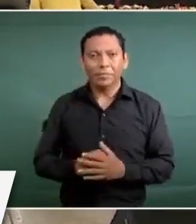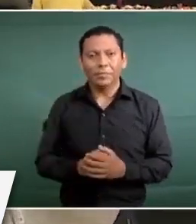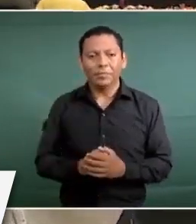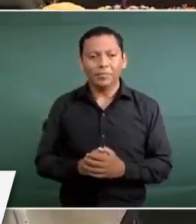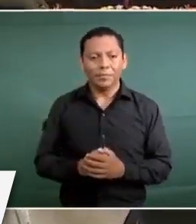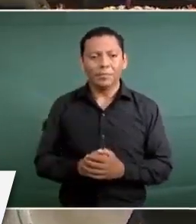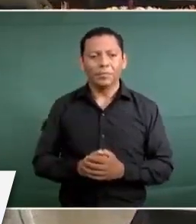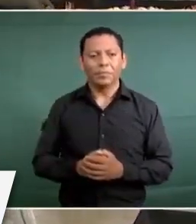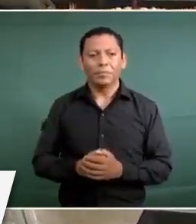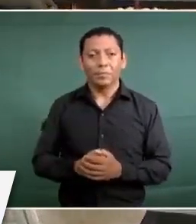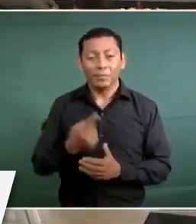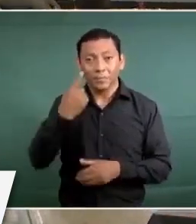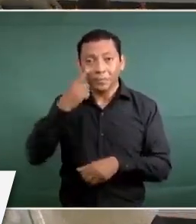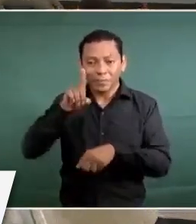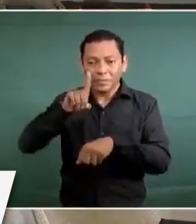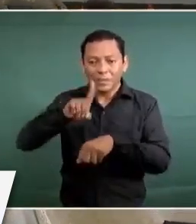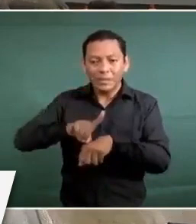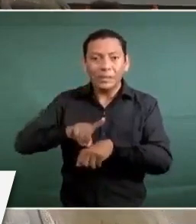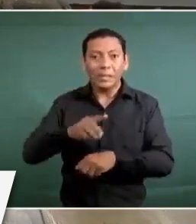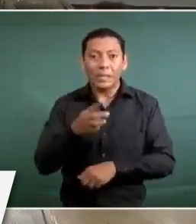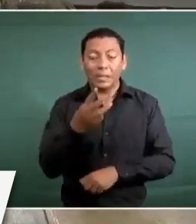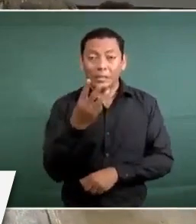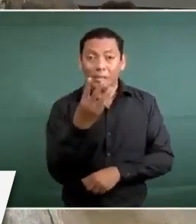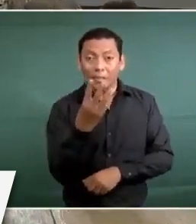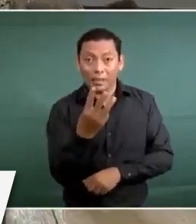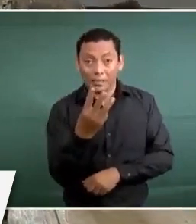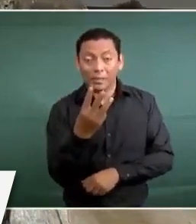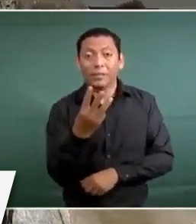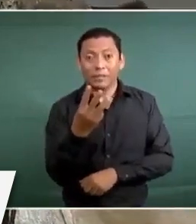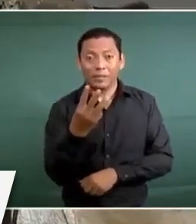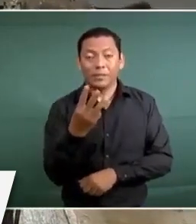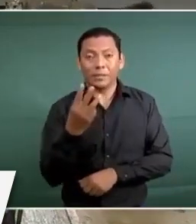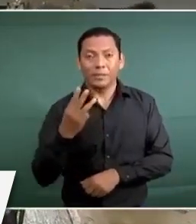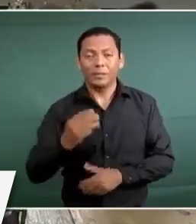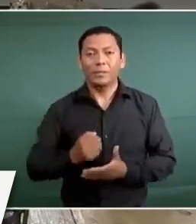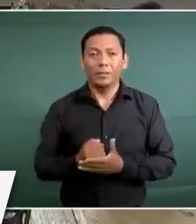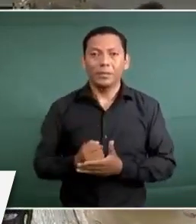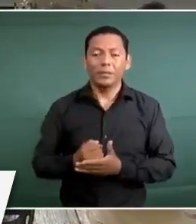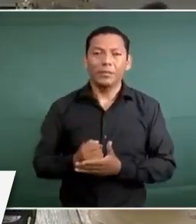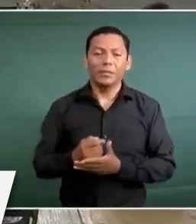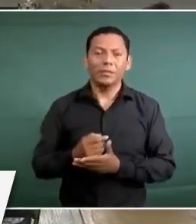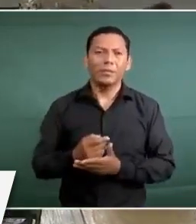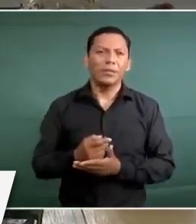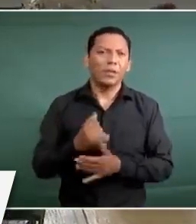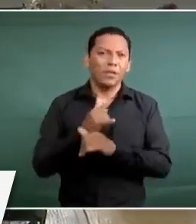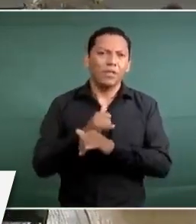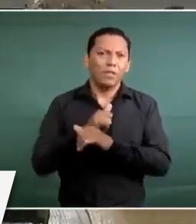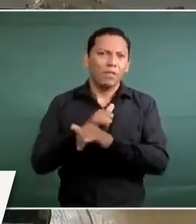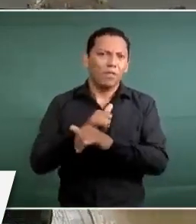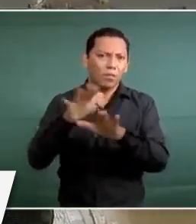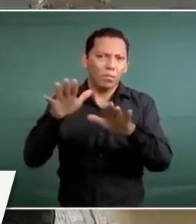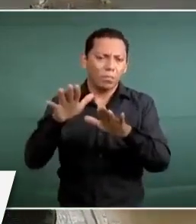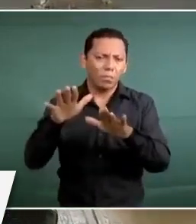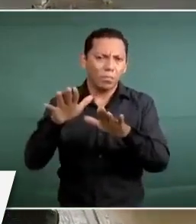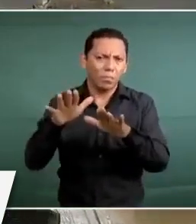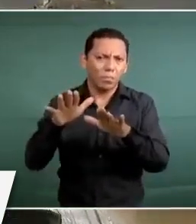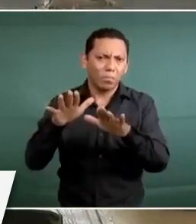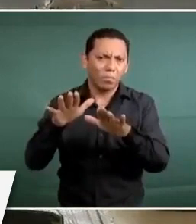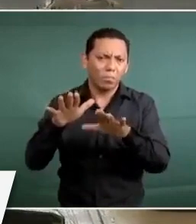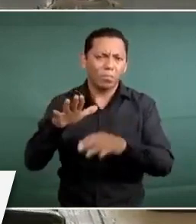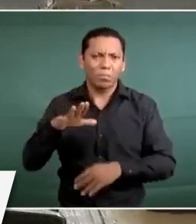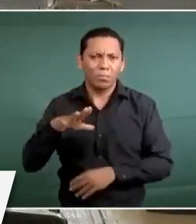el día tres que se reporta. Importa con